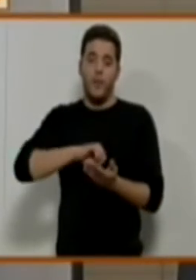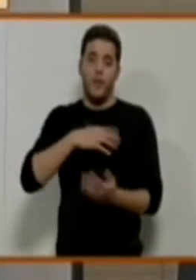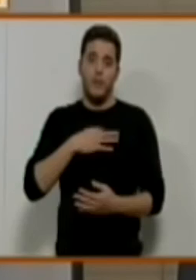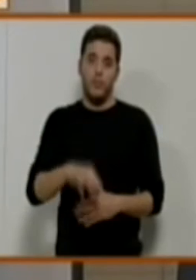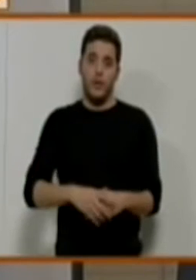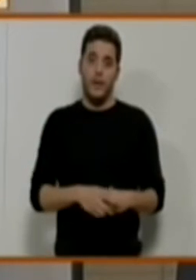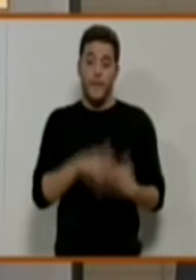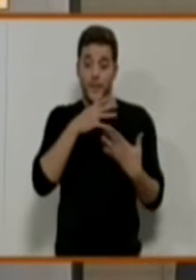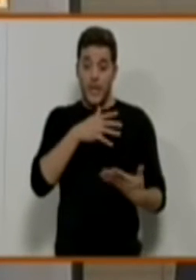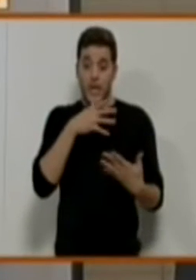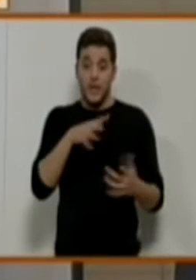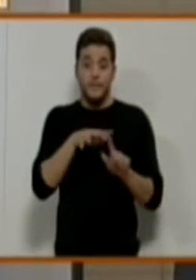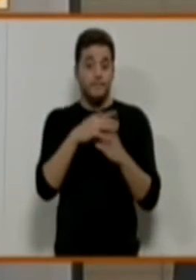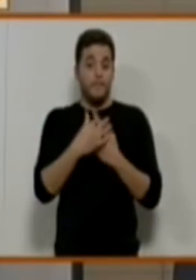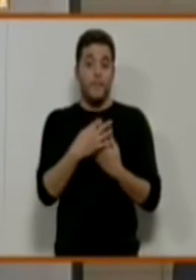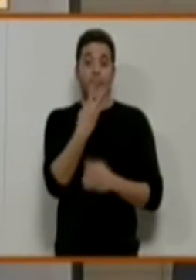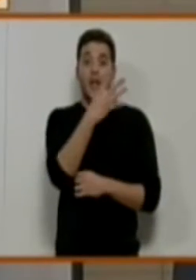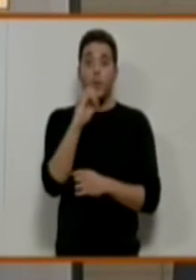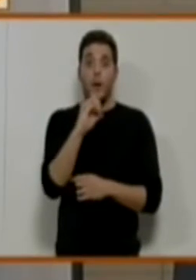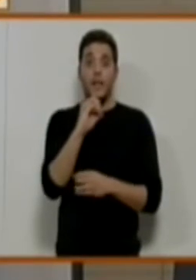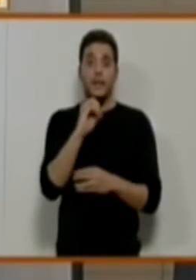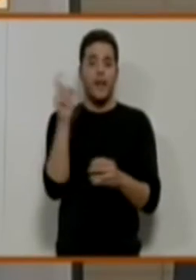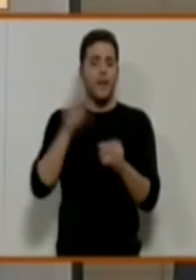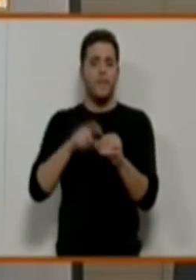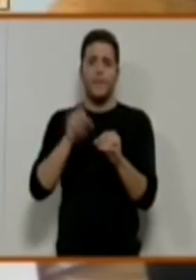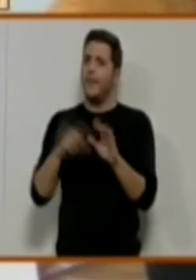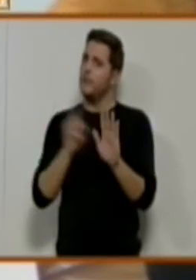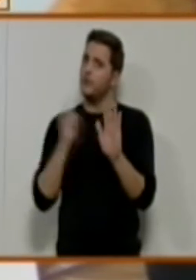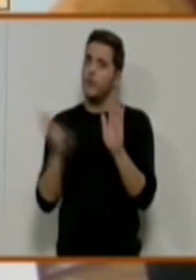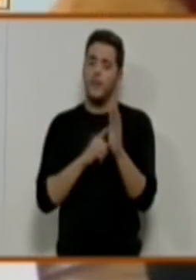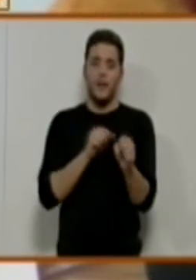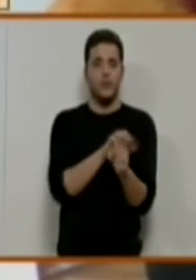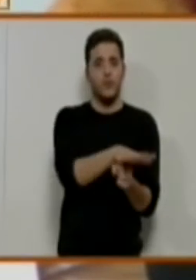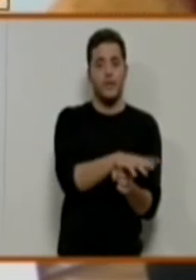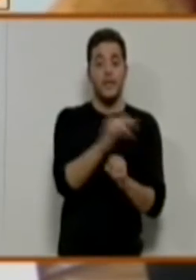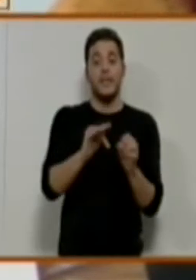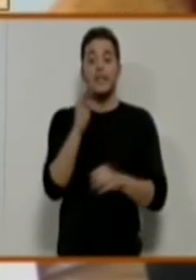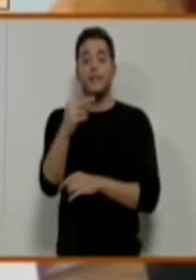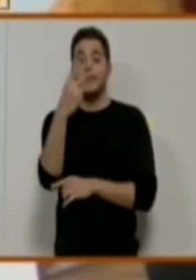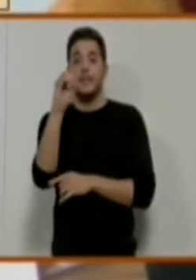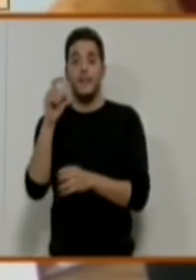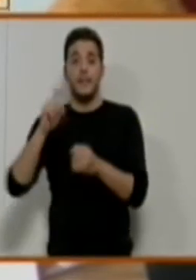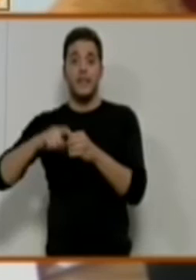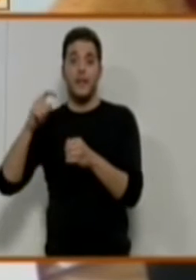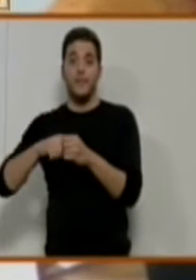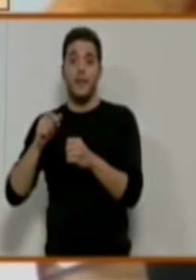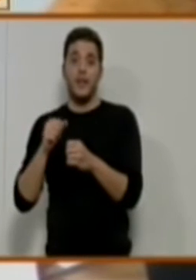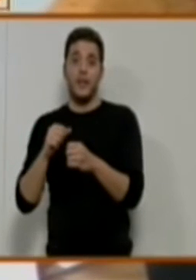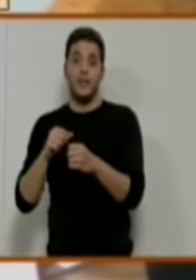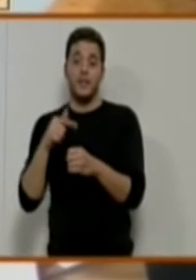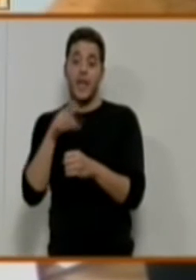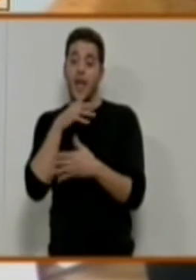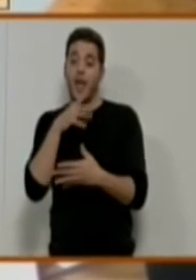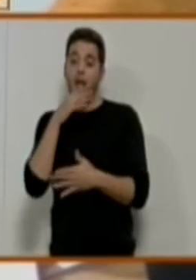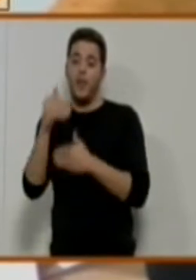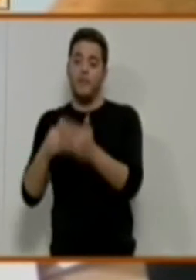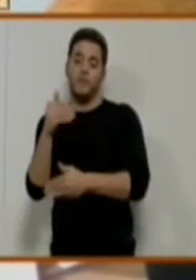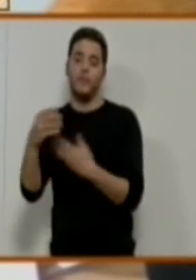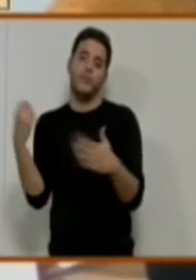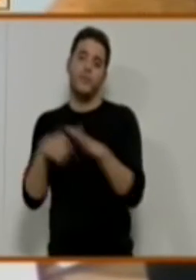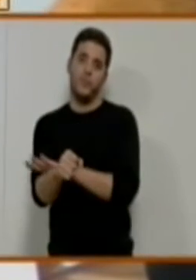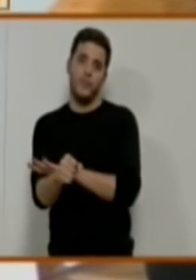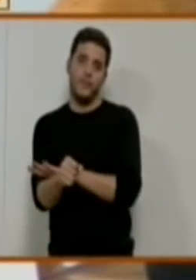estos momentos tiene completas las 40 plazas de acogida más 20 plazas que están en proceso de inserción.